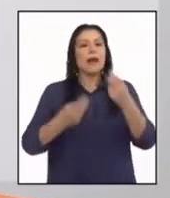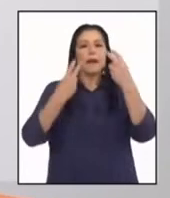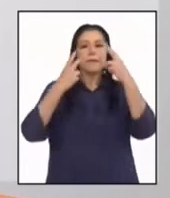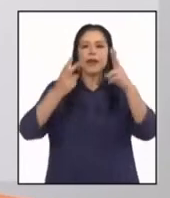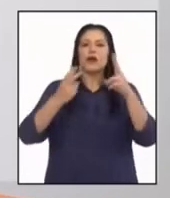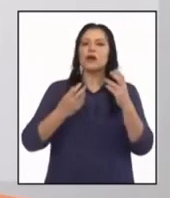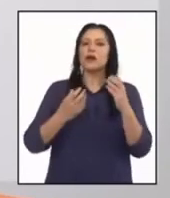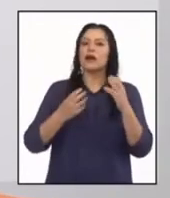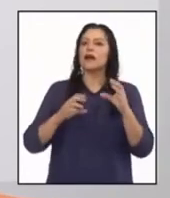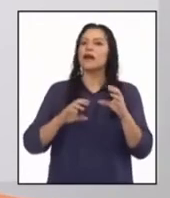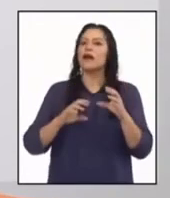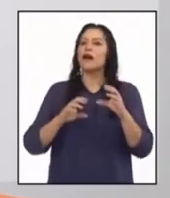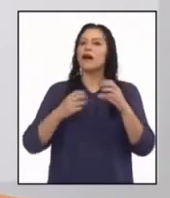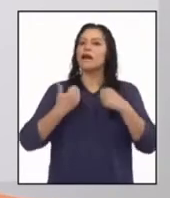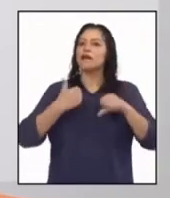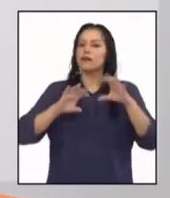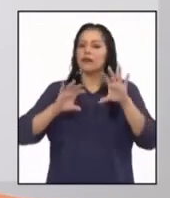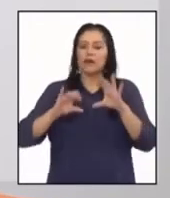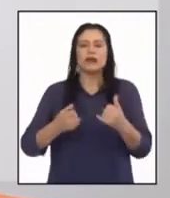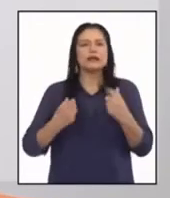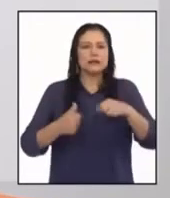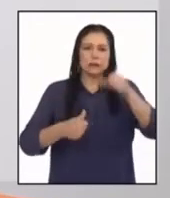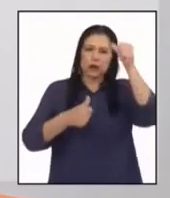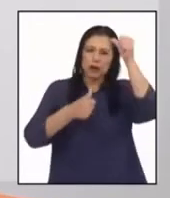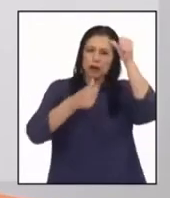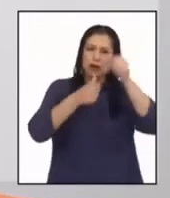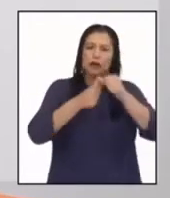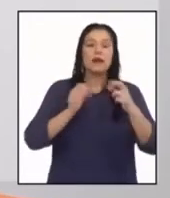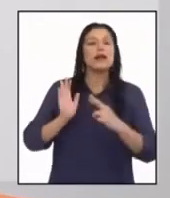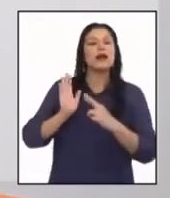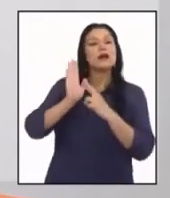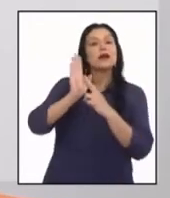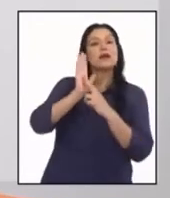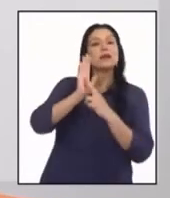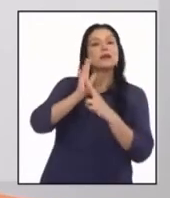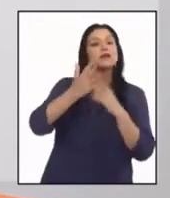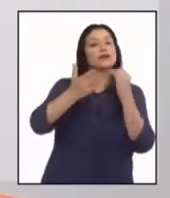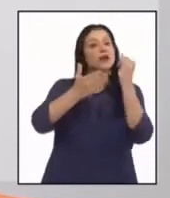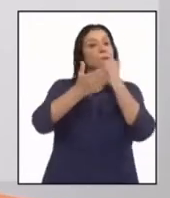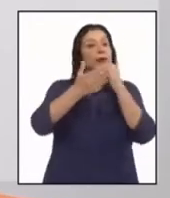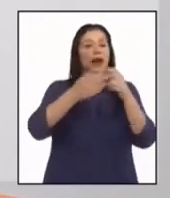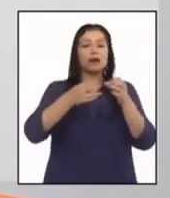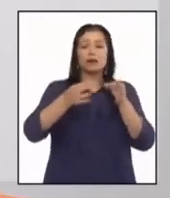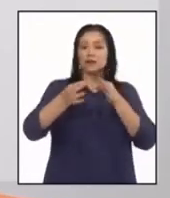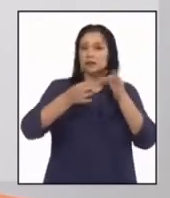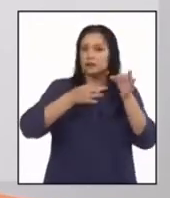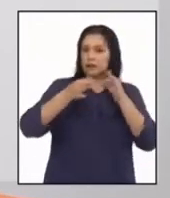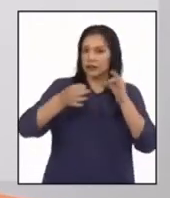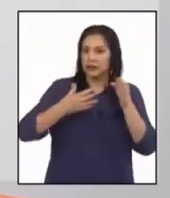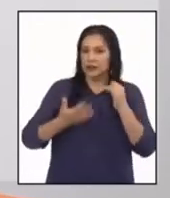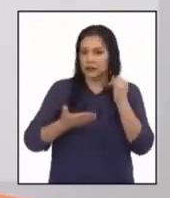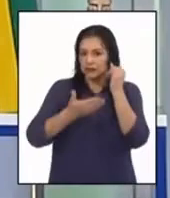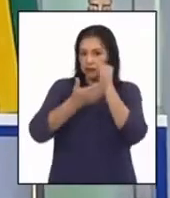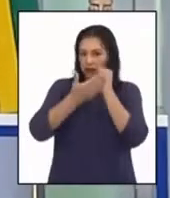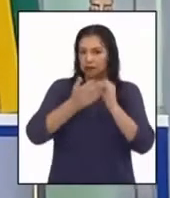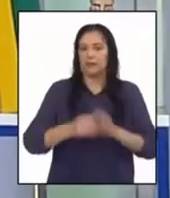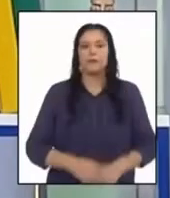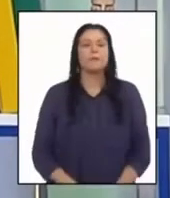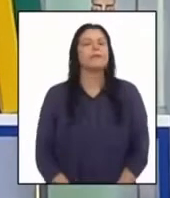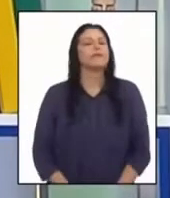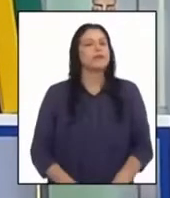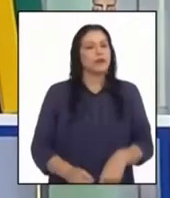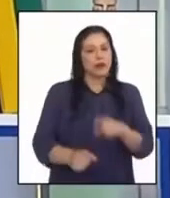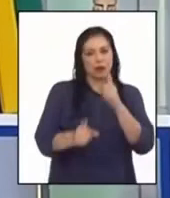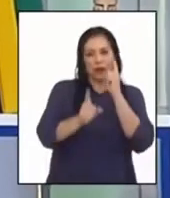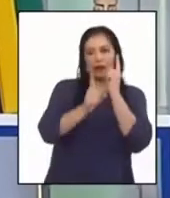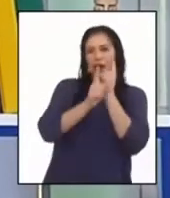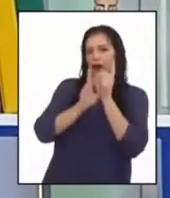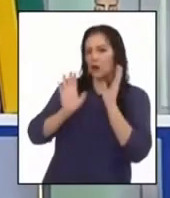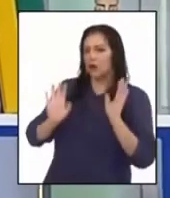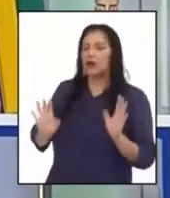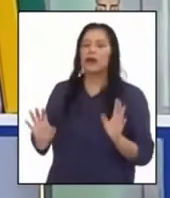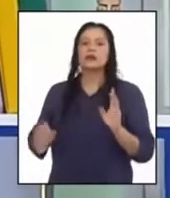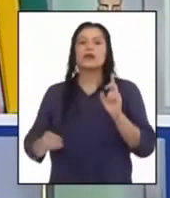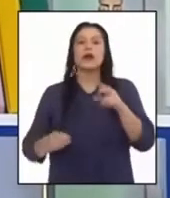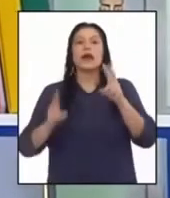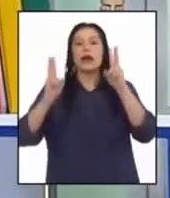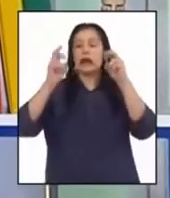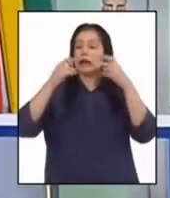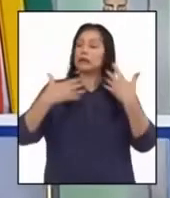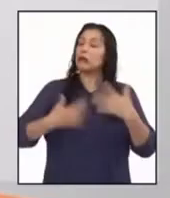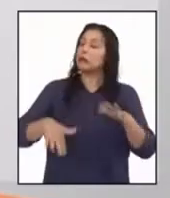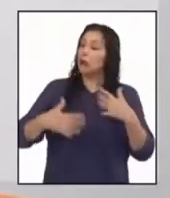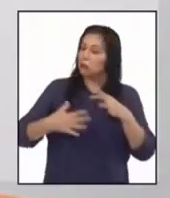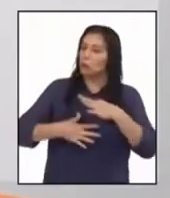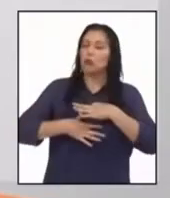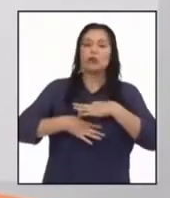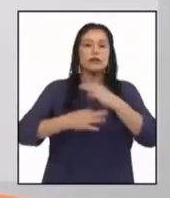actividad de hoy debemos recordar sobre la representación de planos y lectura de mapas a escala. Así es, profesora. De por sí el tema está